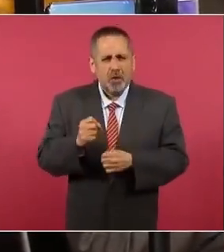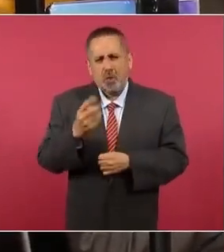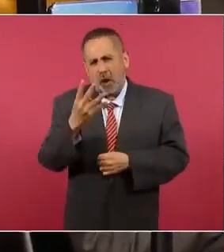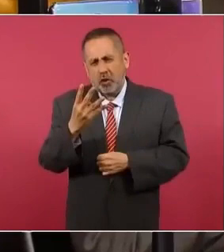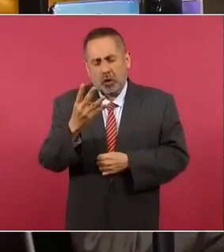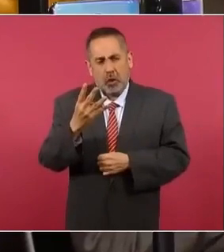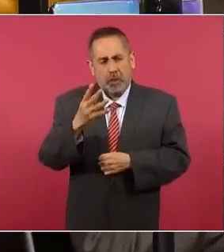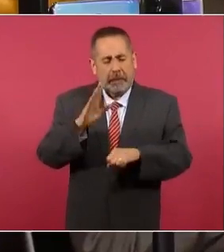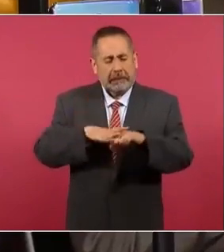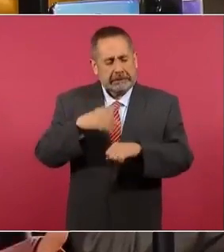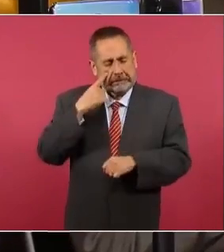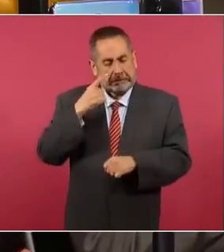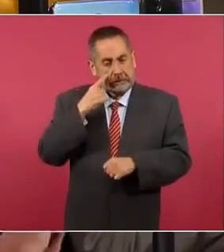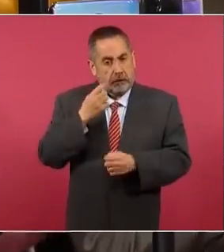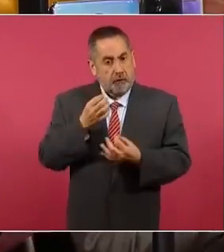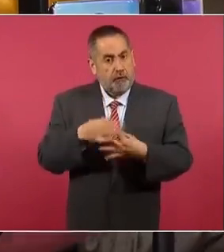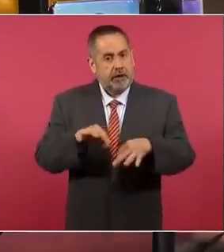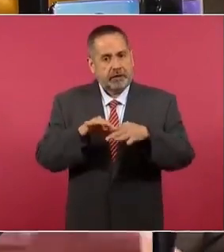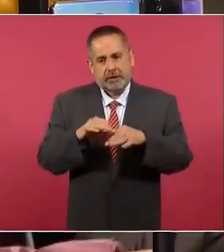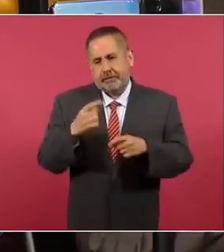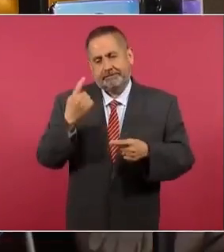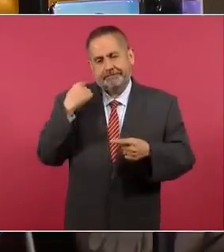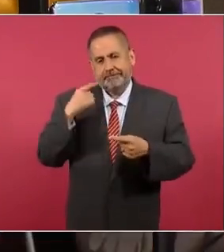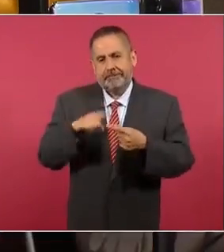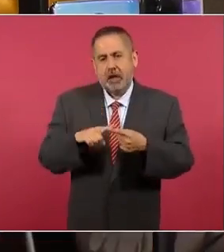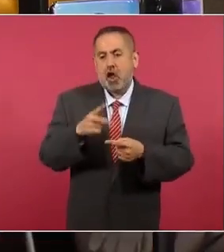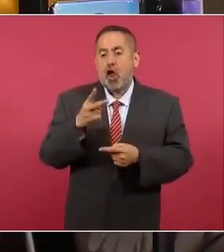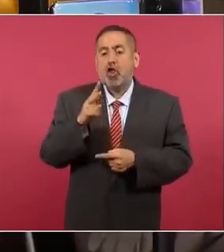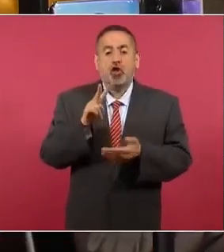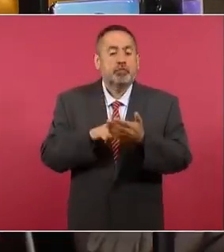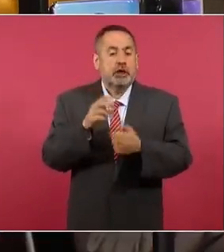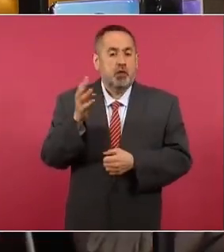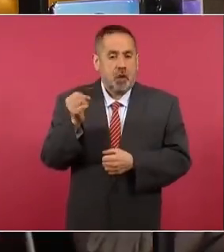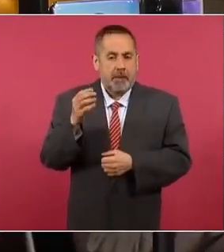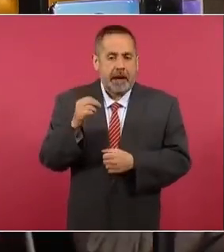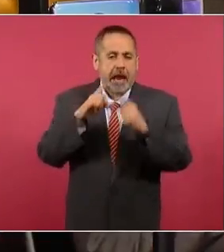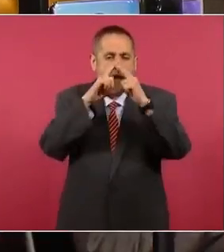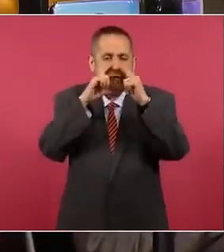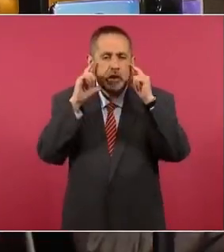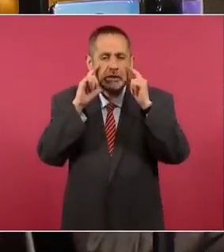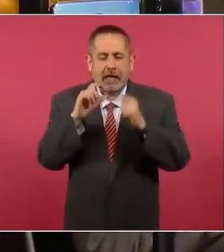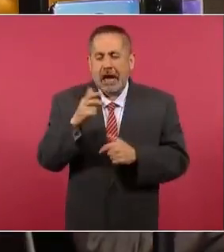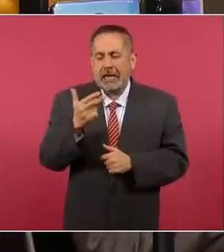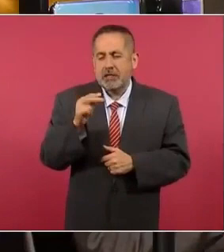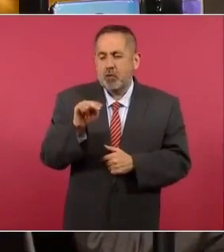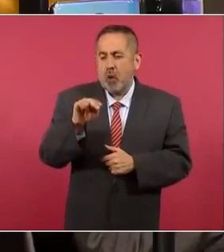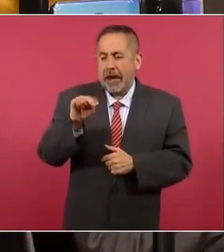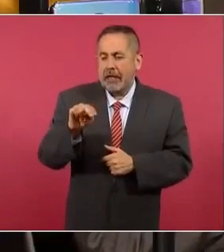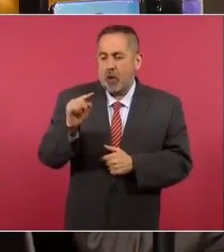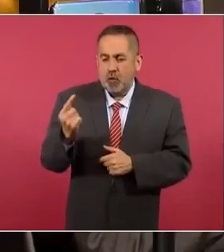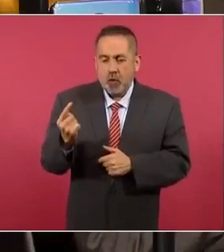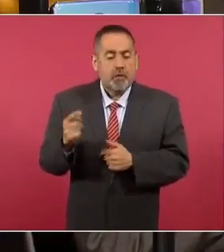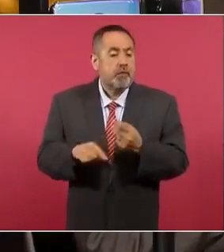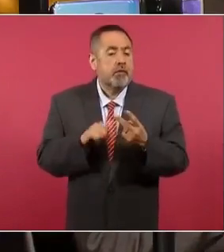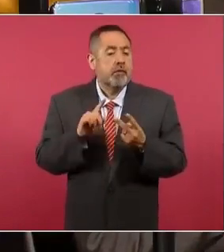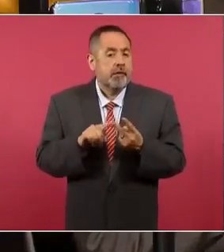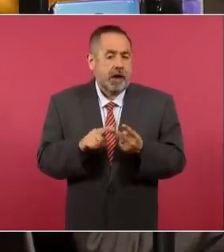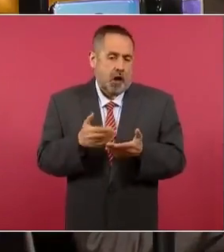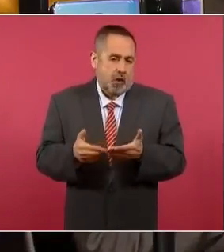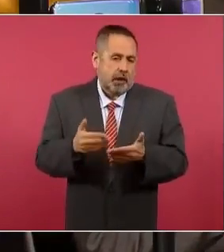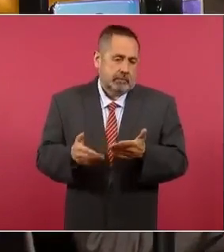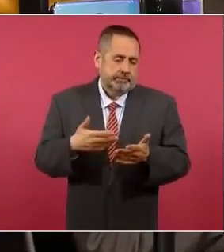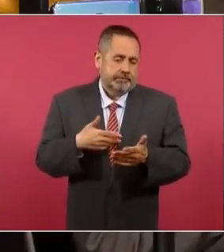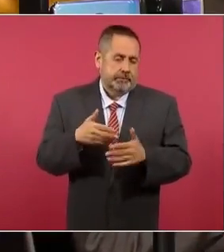las más destacadas. Estas dos últimas, la del 2009, de la influenza H1N1 y la que ahora mismo estamos